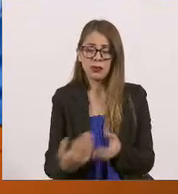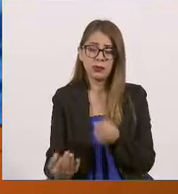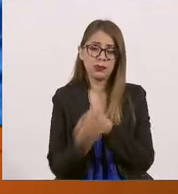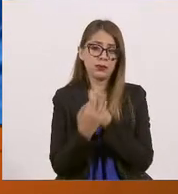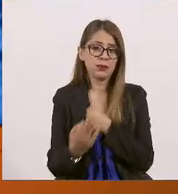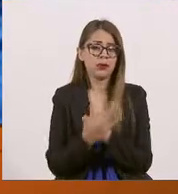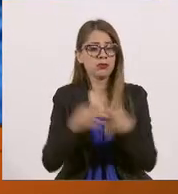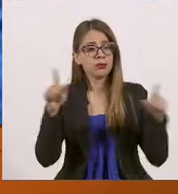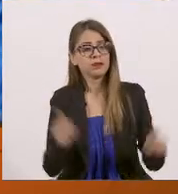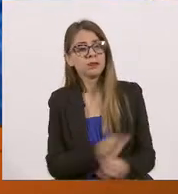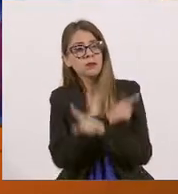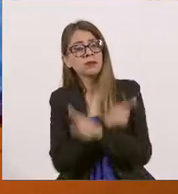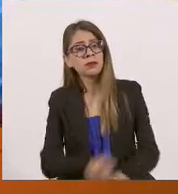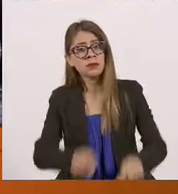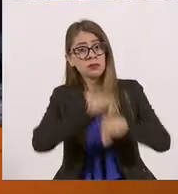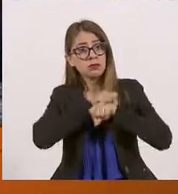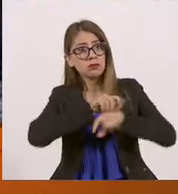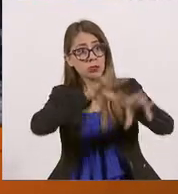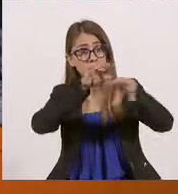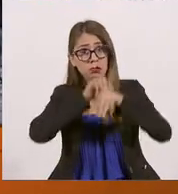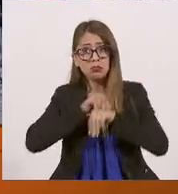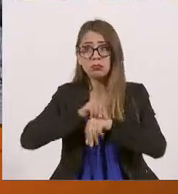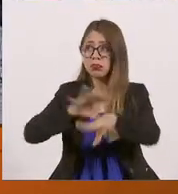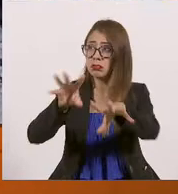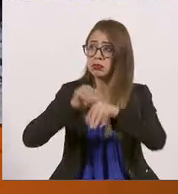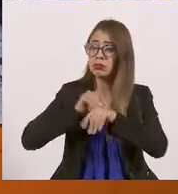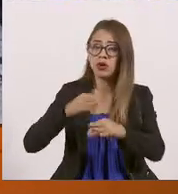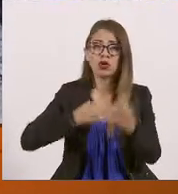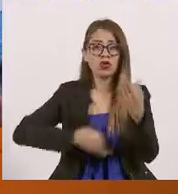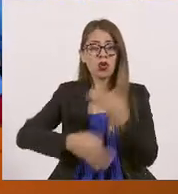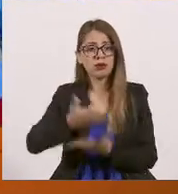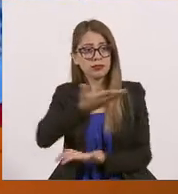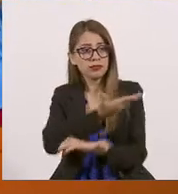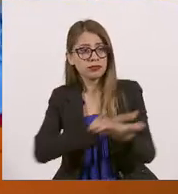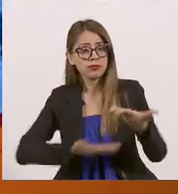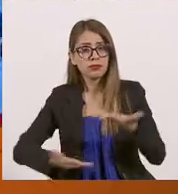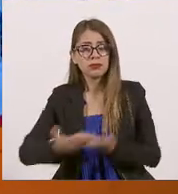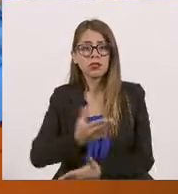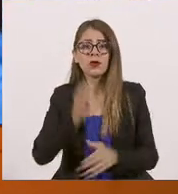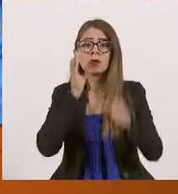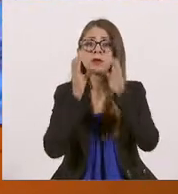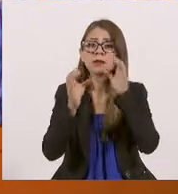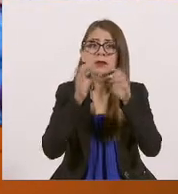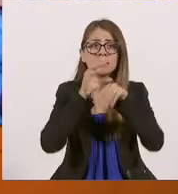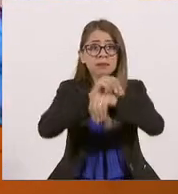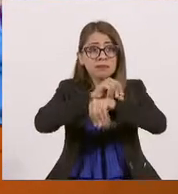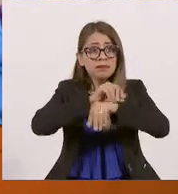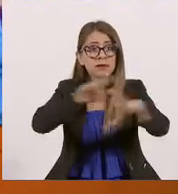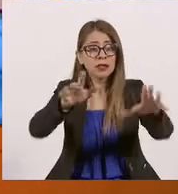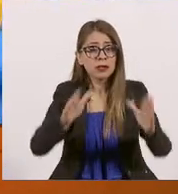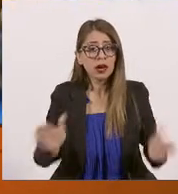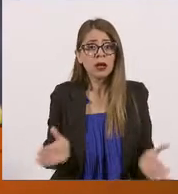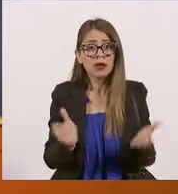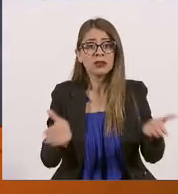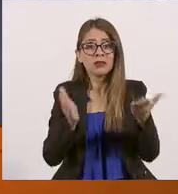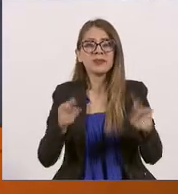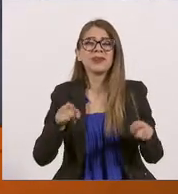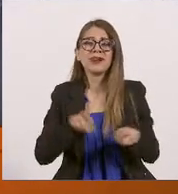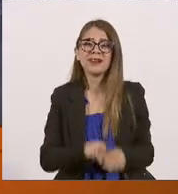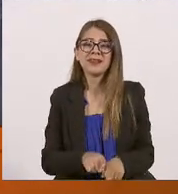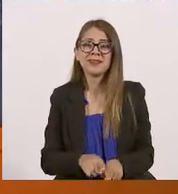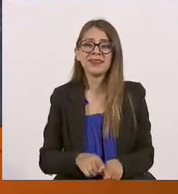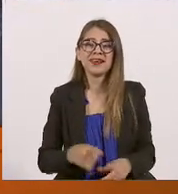orquesta como de Habita la Escena para que logremos entre todos también comunicarlo, difundirlo, activarlo, pero también disfrutarlo